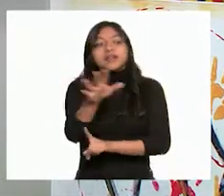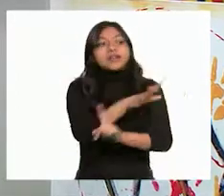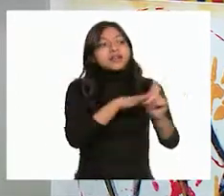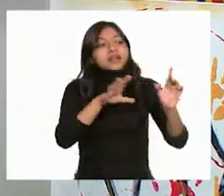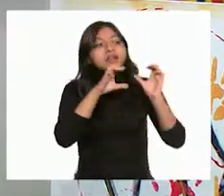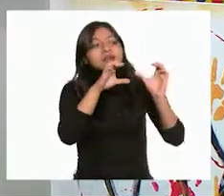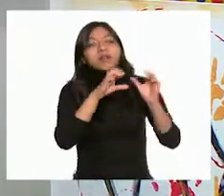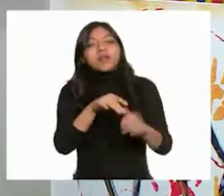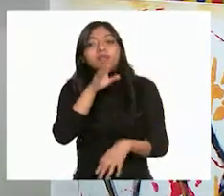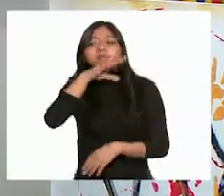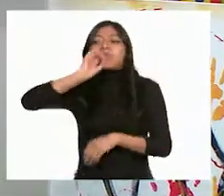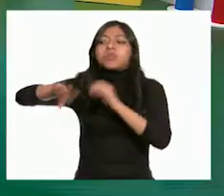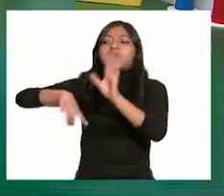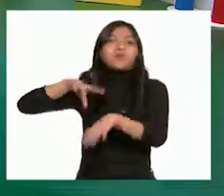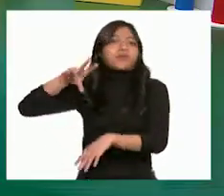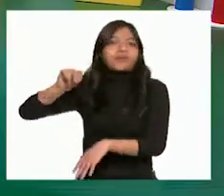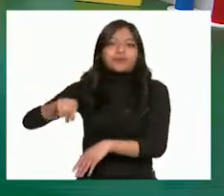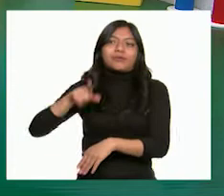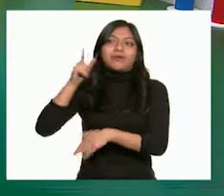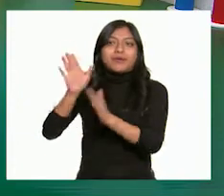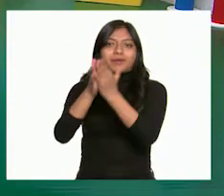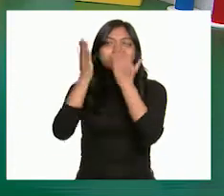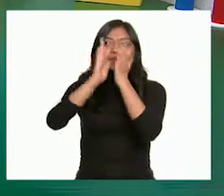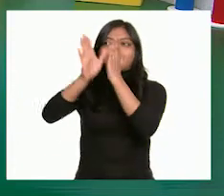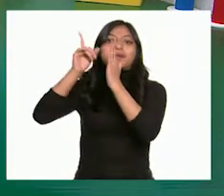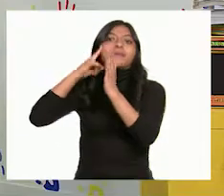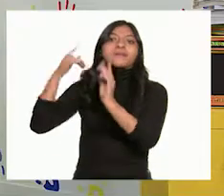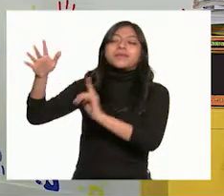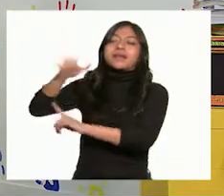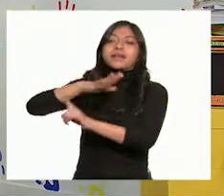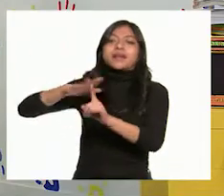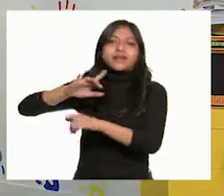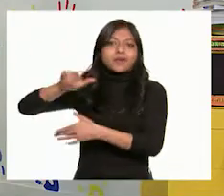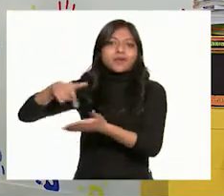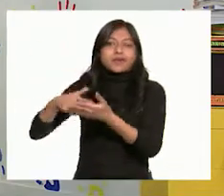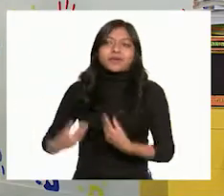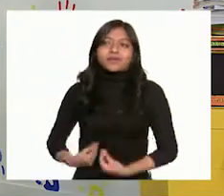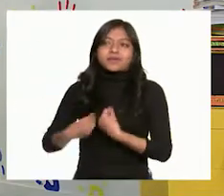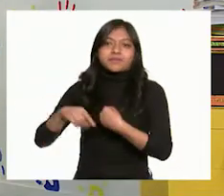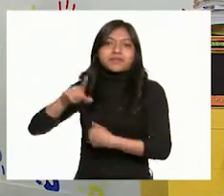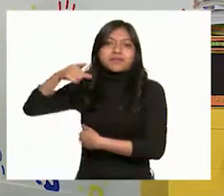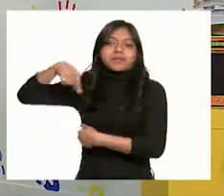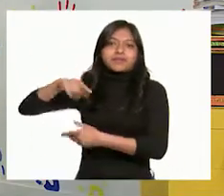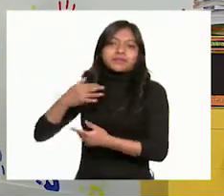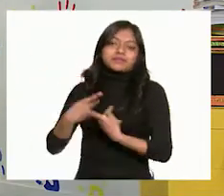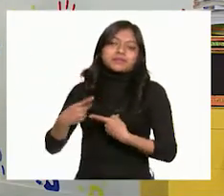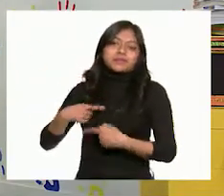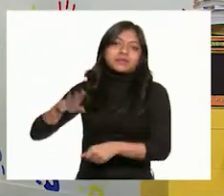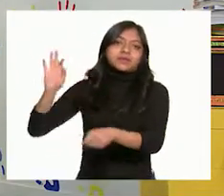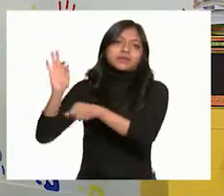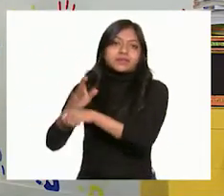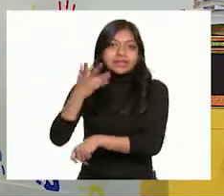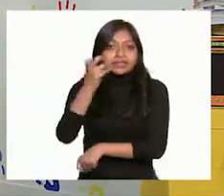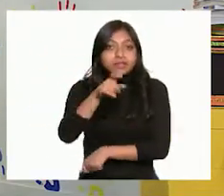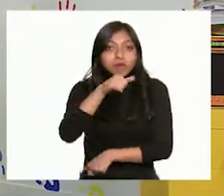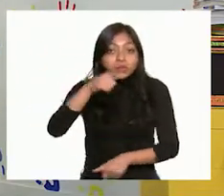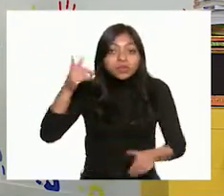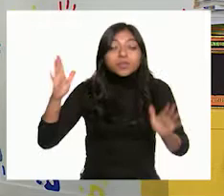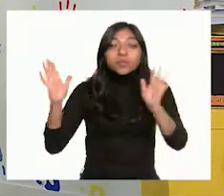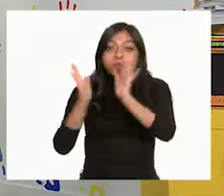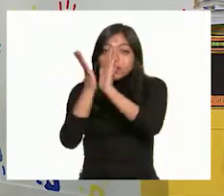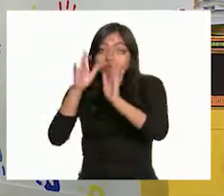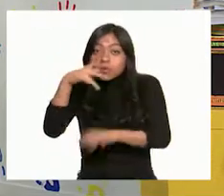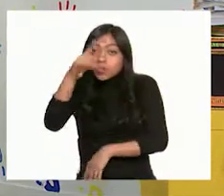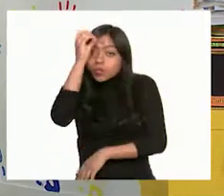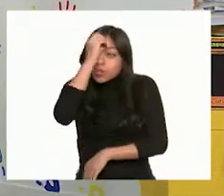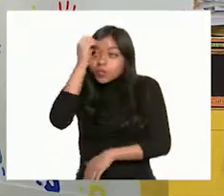a la comunidad. Así es, Mariana. Cuando todas y todos ejercemos nuestro derecho a la participación para mejorar los espacios en